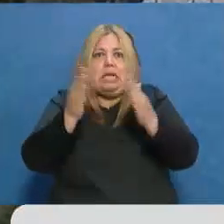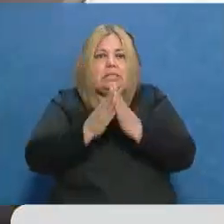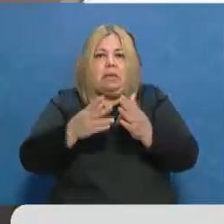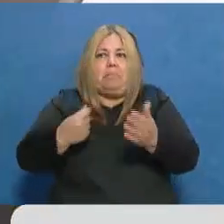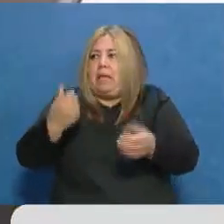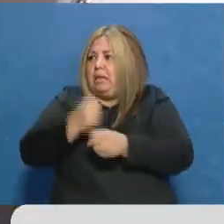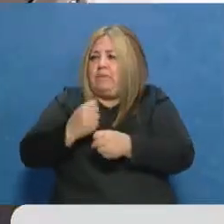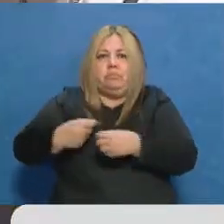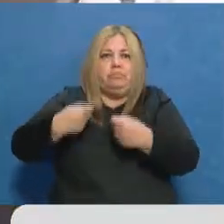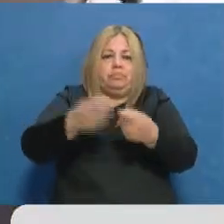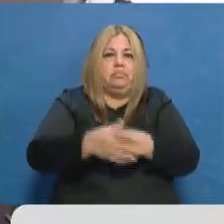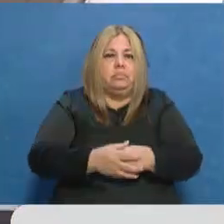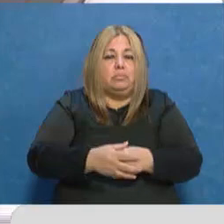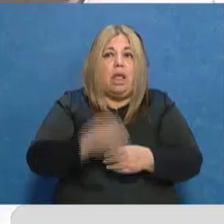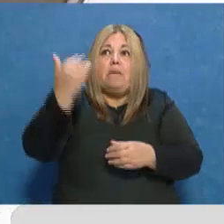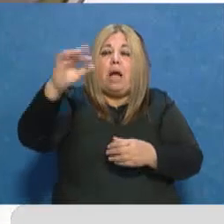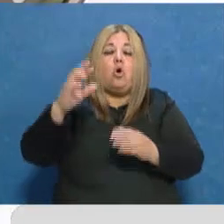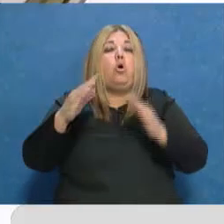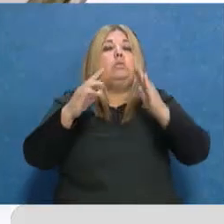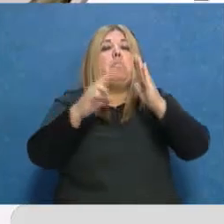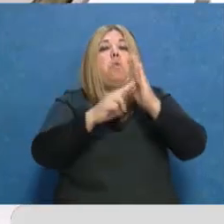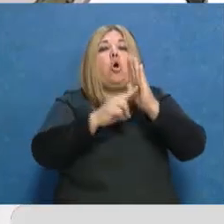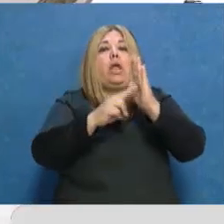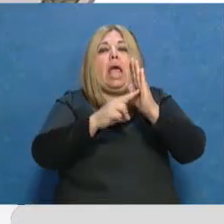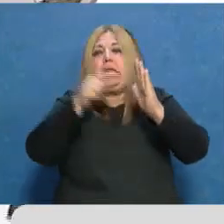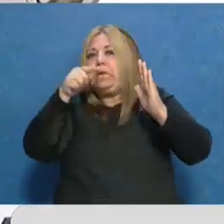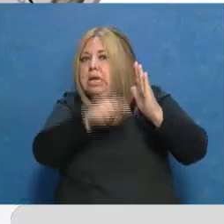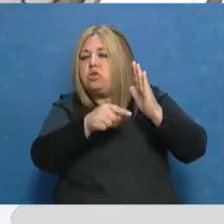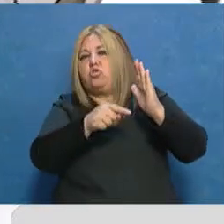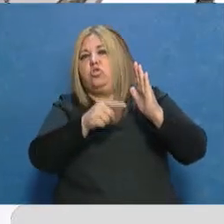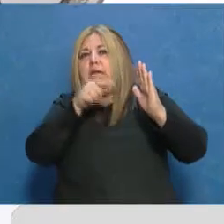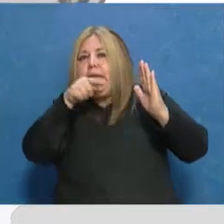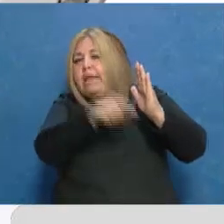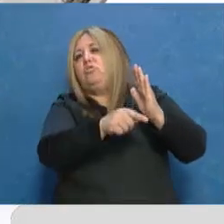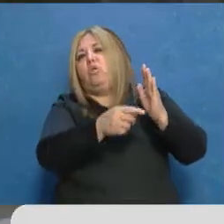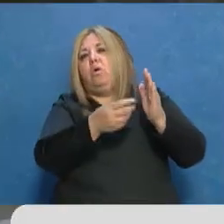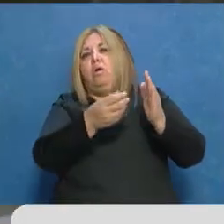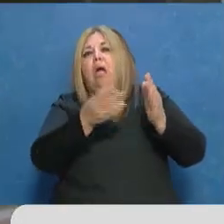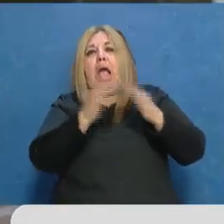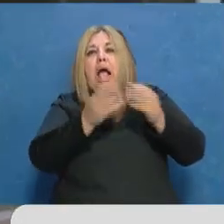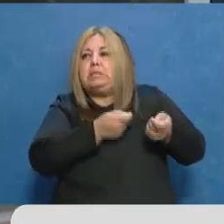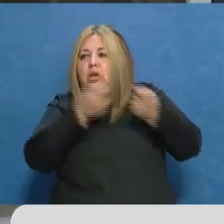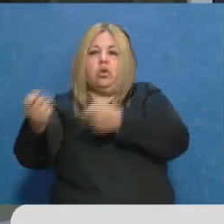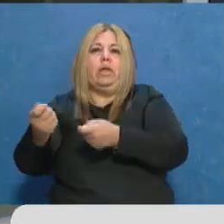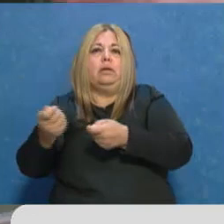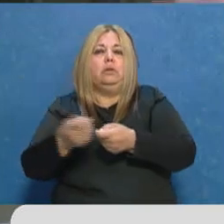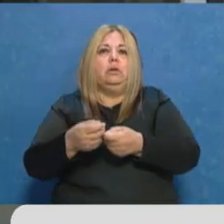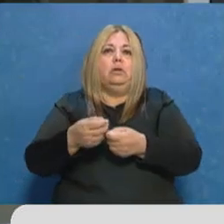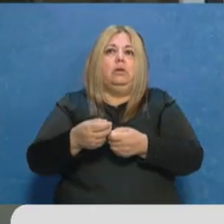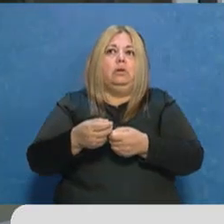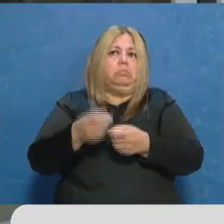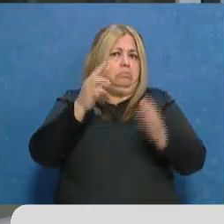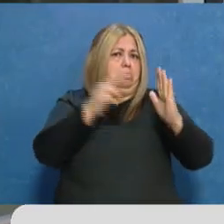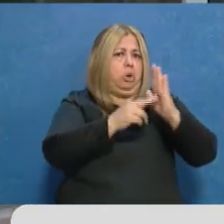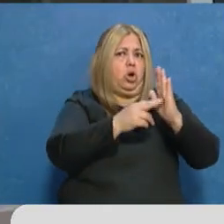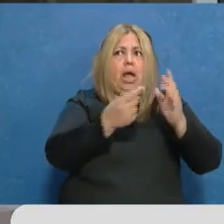banco está diciendo que Procrear es el que no suelta la entrega. Y Procrear dice que el banco está esperando, bueno, entonces